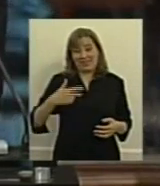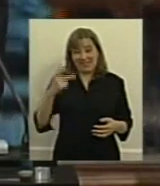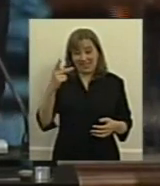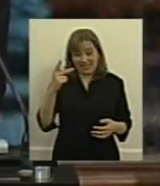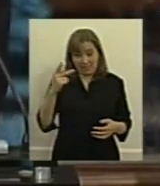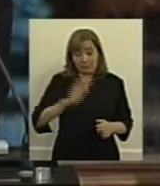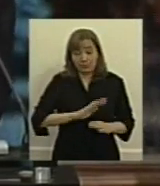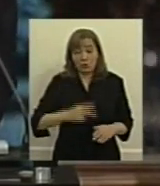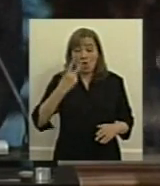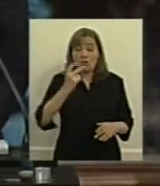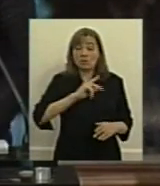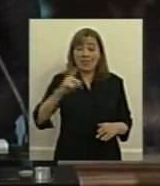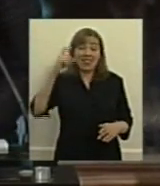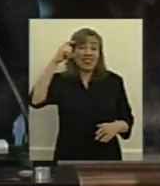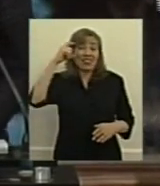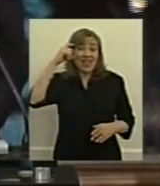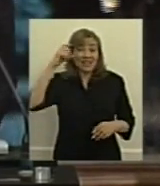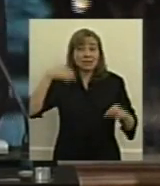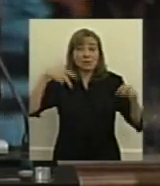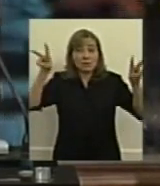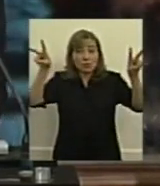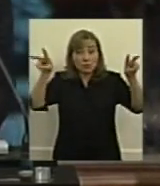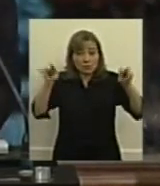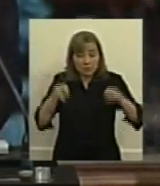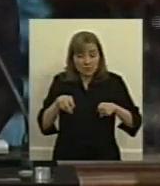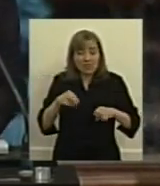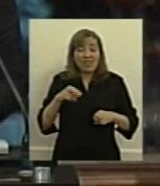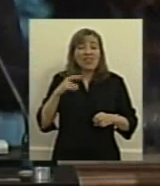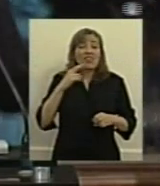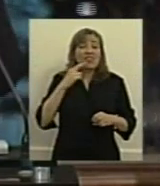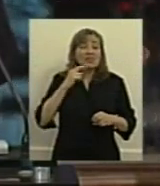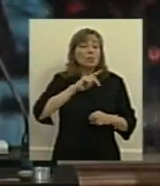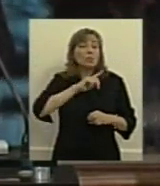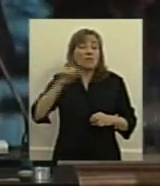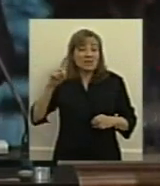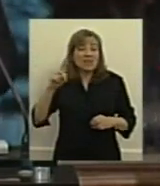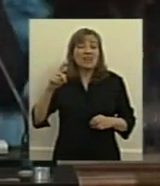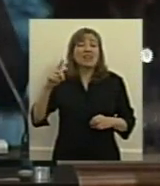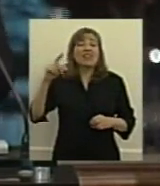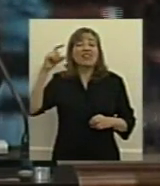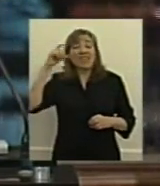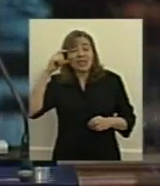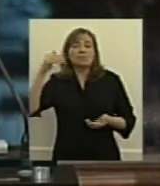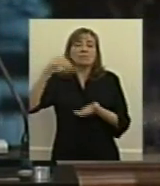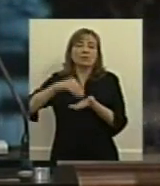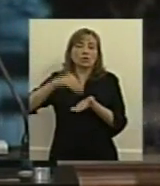2010 recaudaron 19.610 millones un